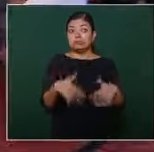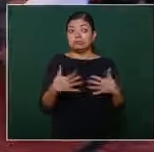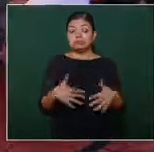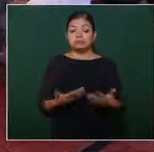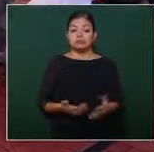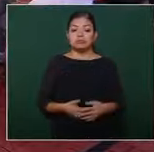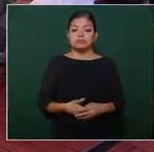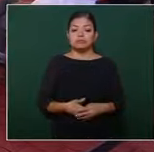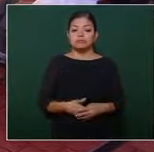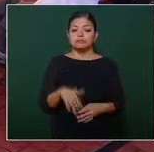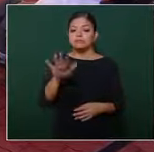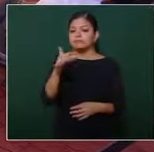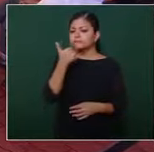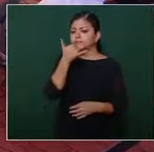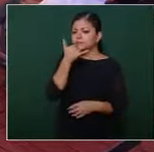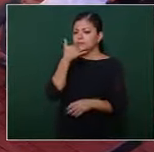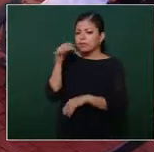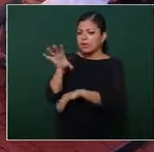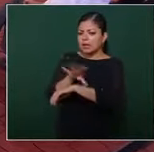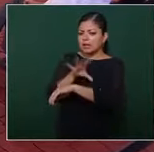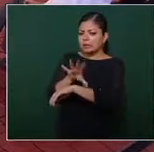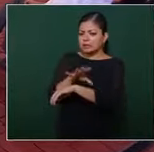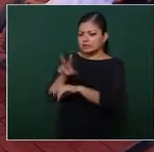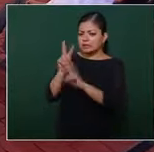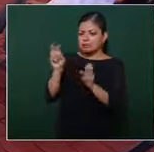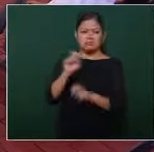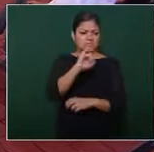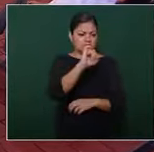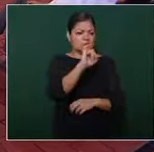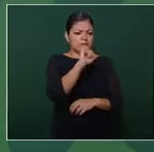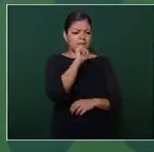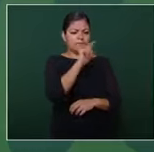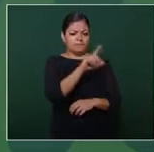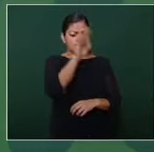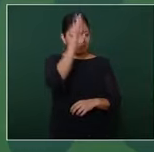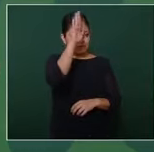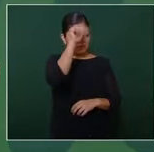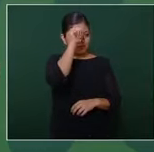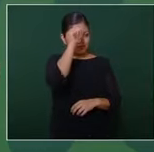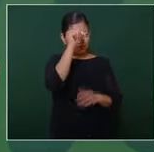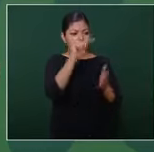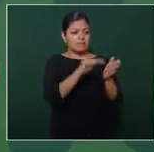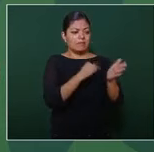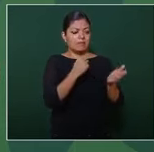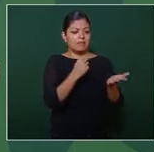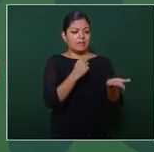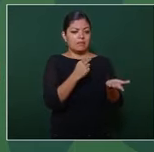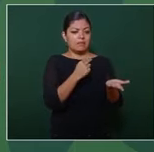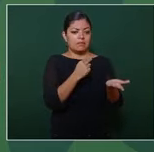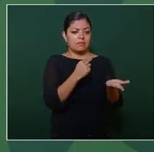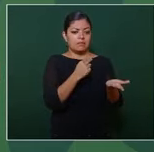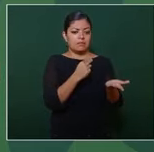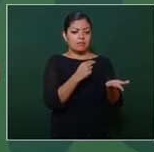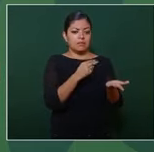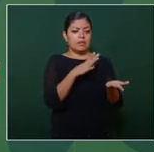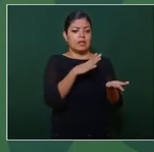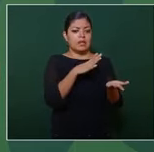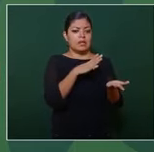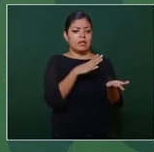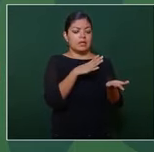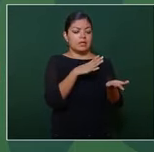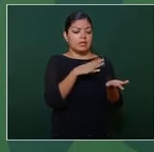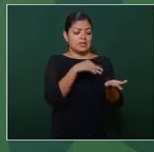de la electricidad sí y además en el mismo tratado se establece